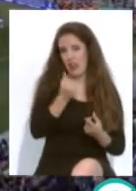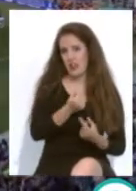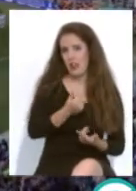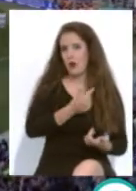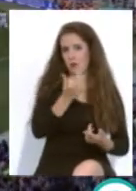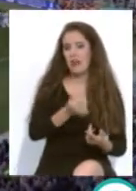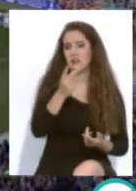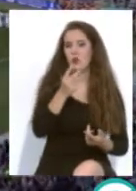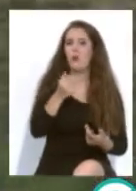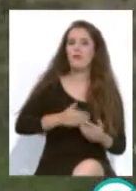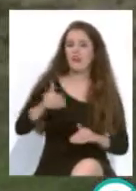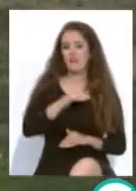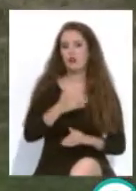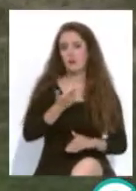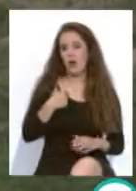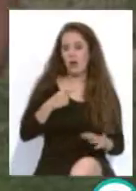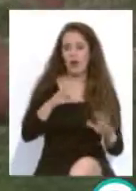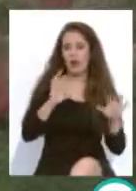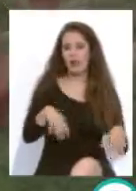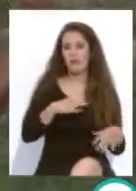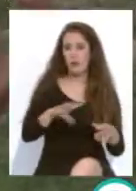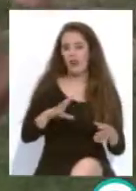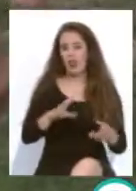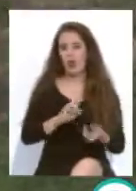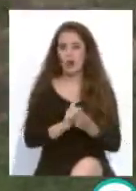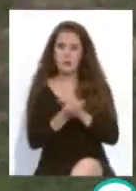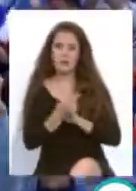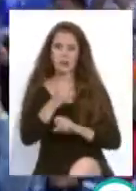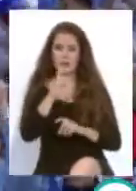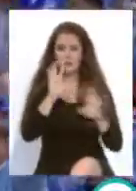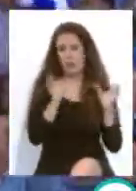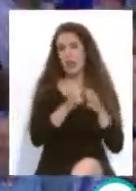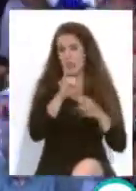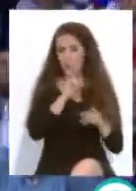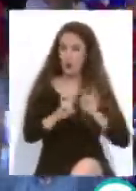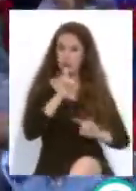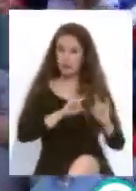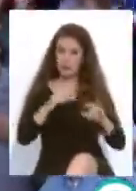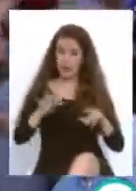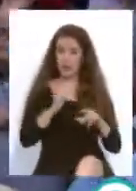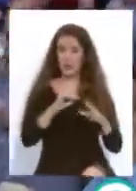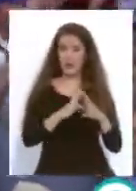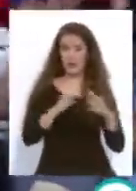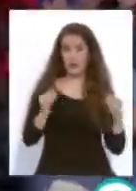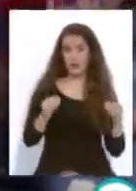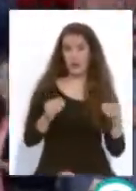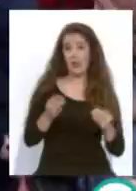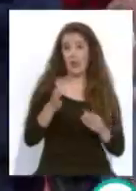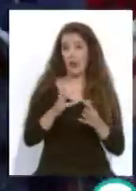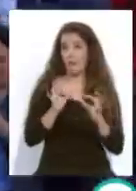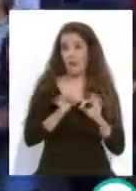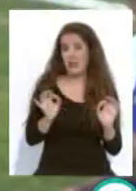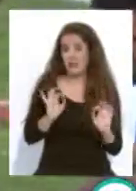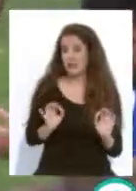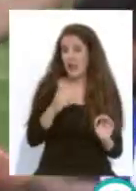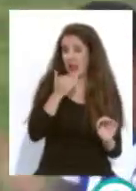segunda división, pues se convierte el Cádiz en un equipo atractivo y sobre todo la zona de Andalucía, yo creo que es una zona en la que prácticamente nosotros nosotros tenemos que pescar